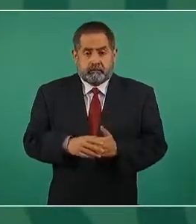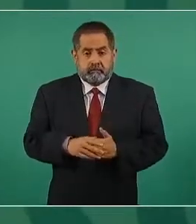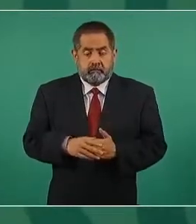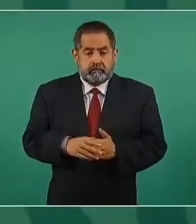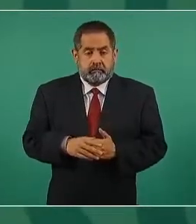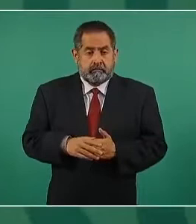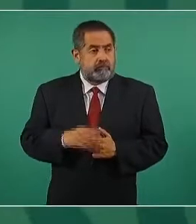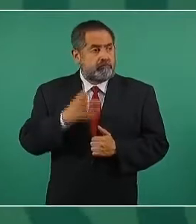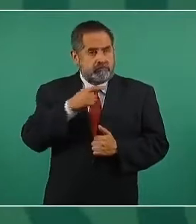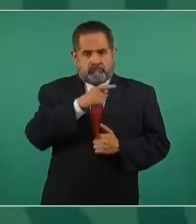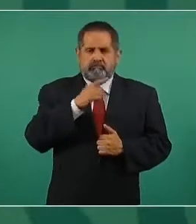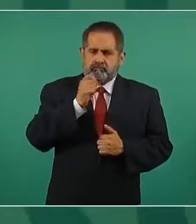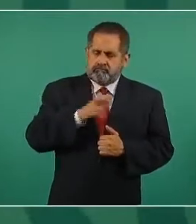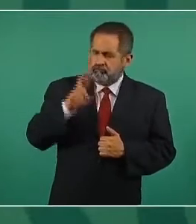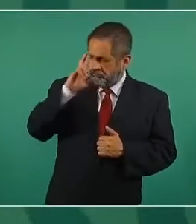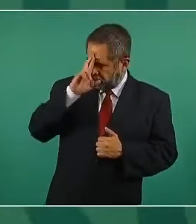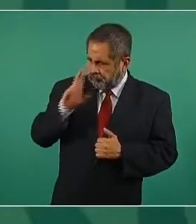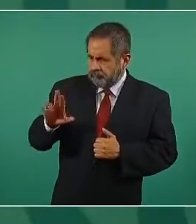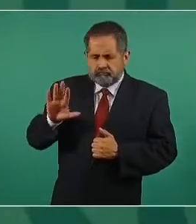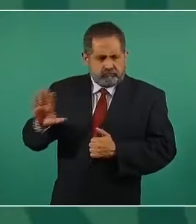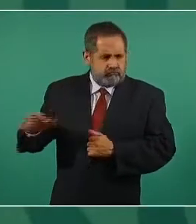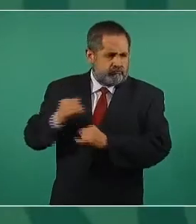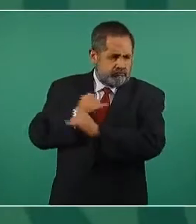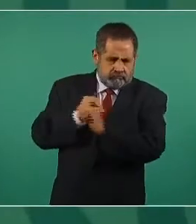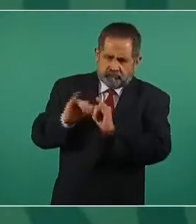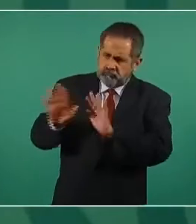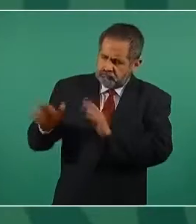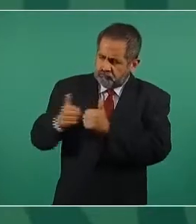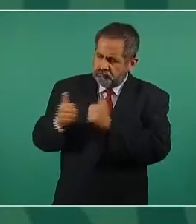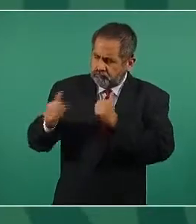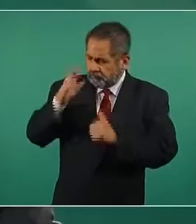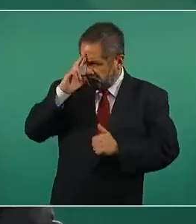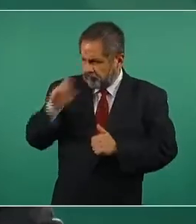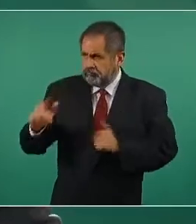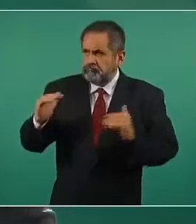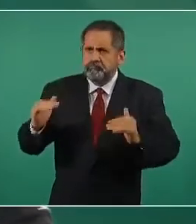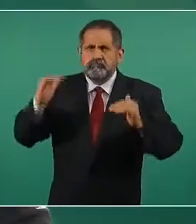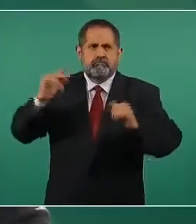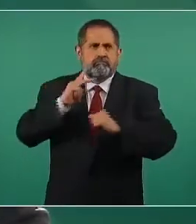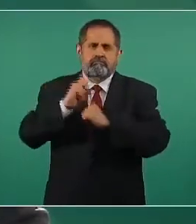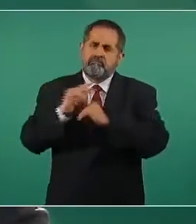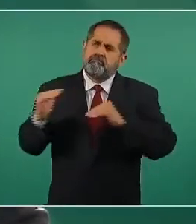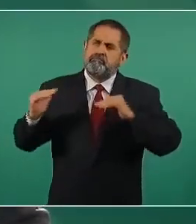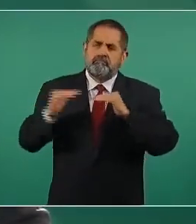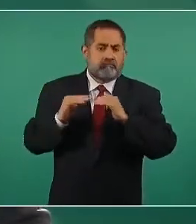fuese respetuoso de nuestra independencia, de nuestra soberanía.